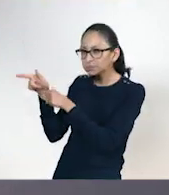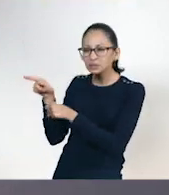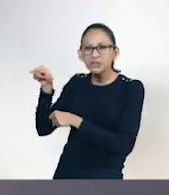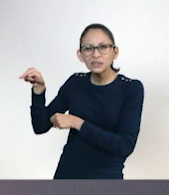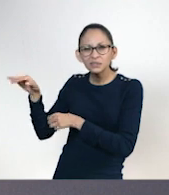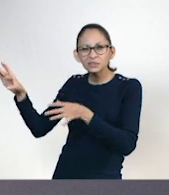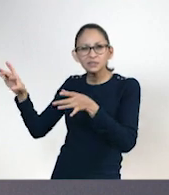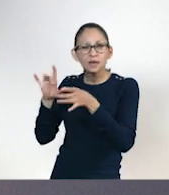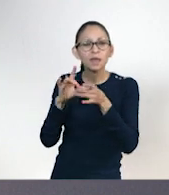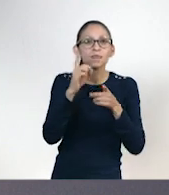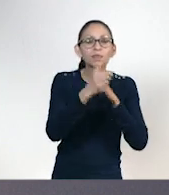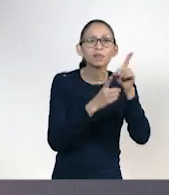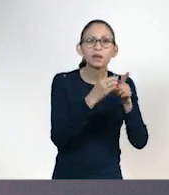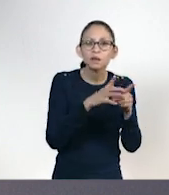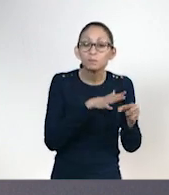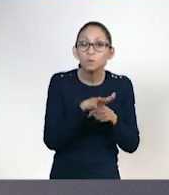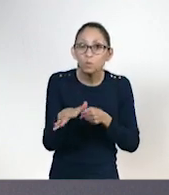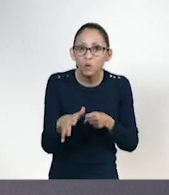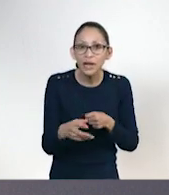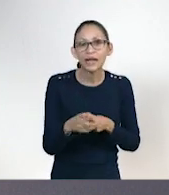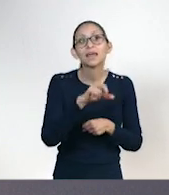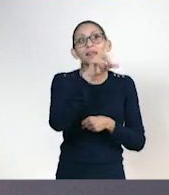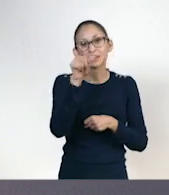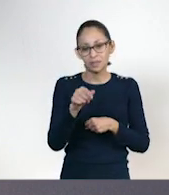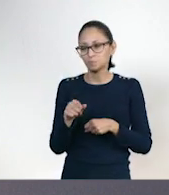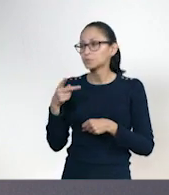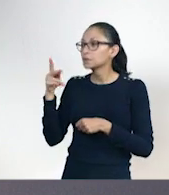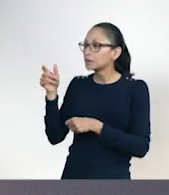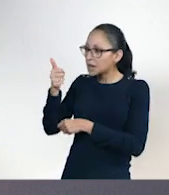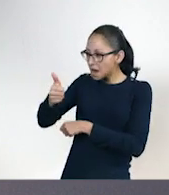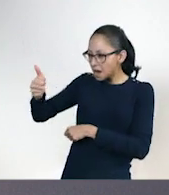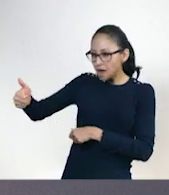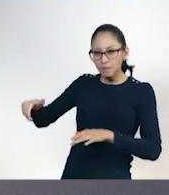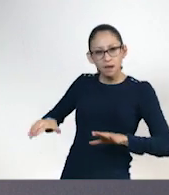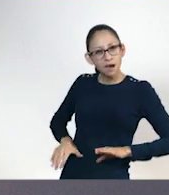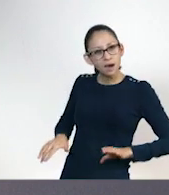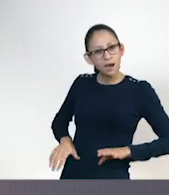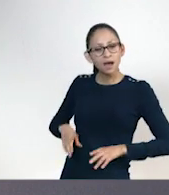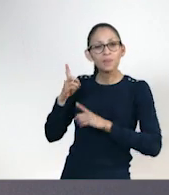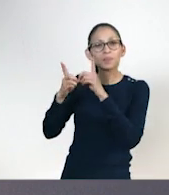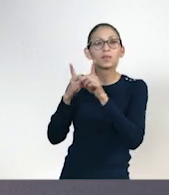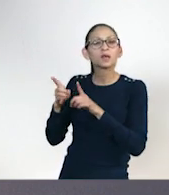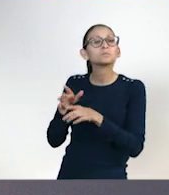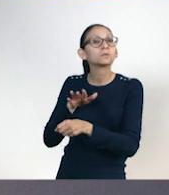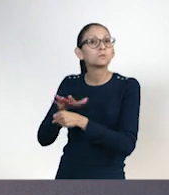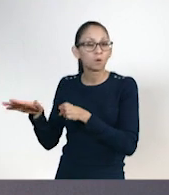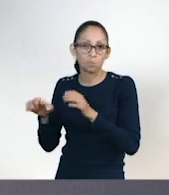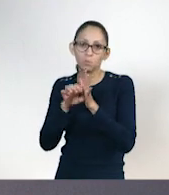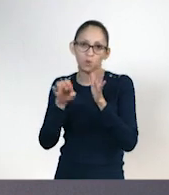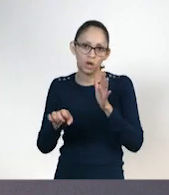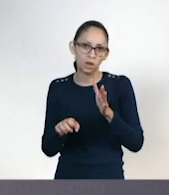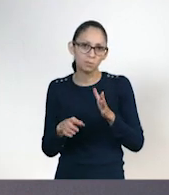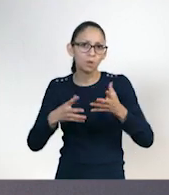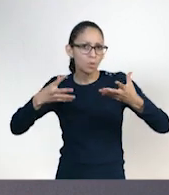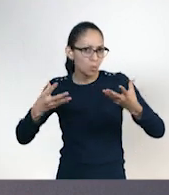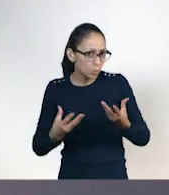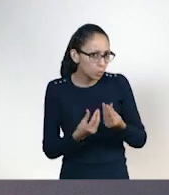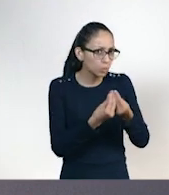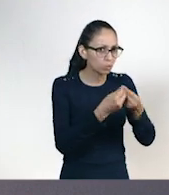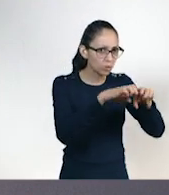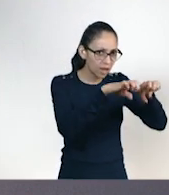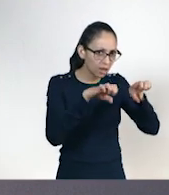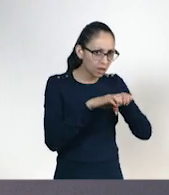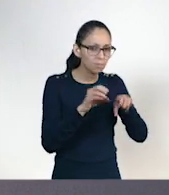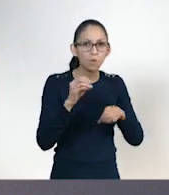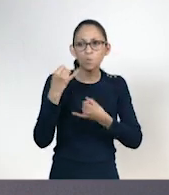deportes se utilizan. Y comentaremos algunas características alusivas al deporte. Por ejemplo, si se practica en conjunto o de forma